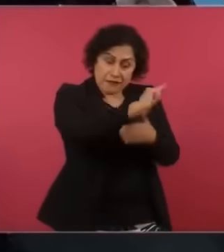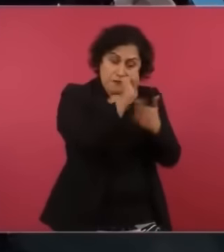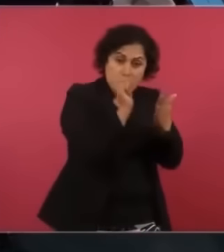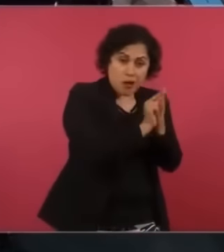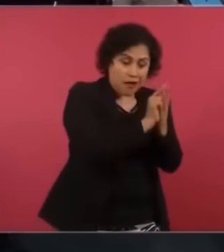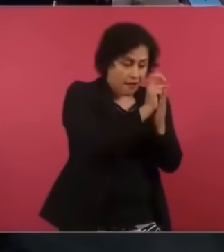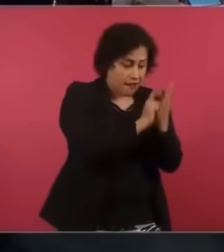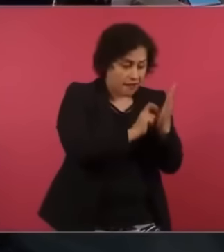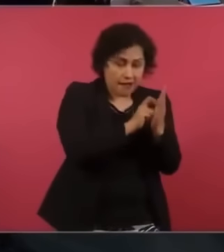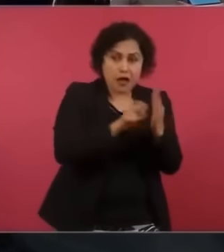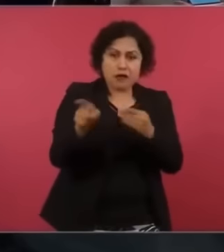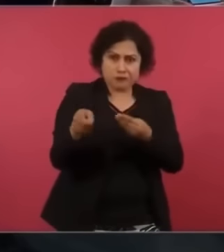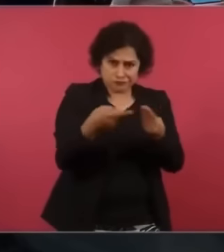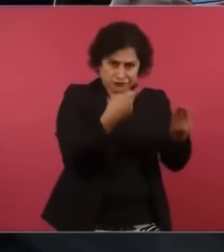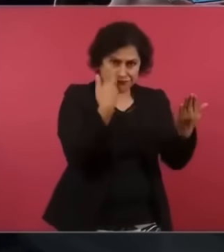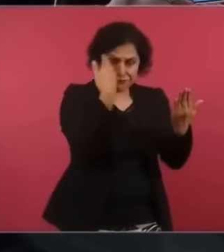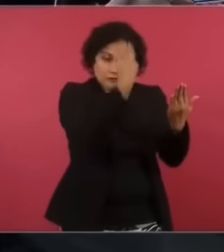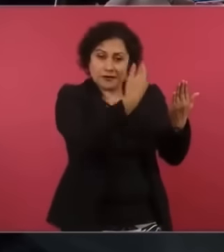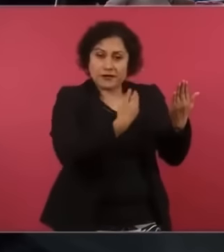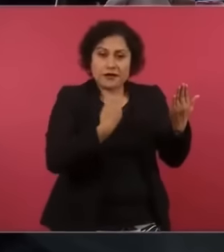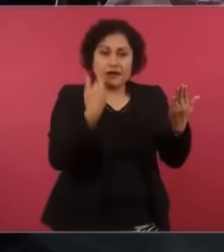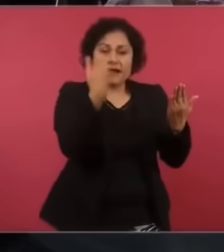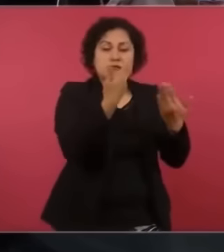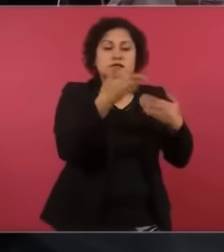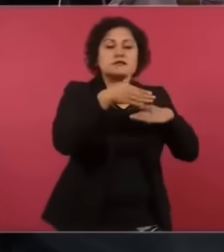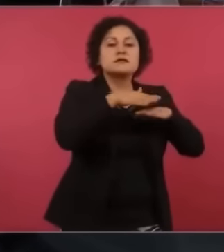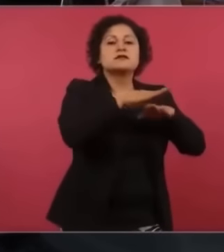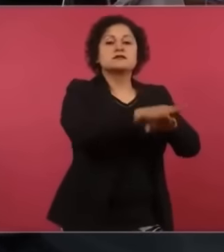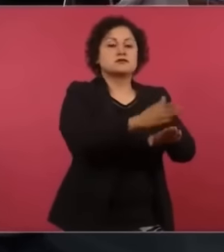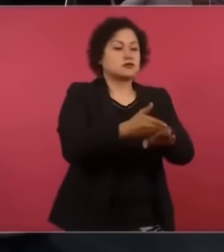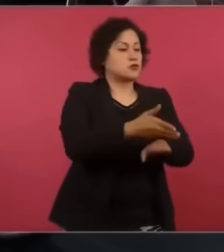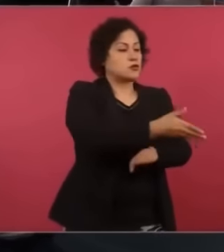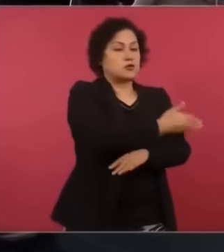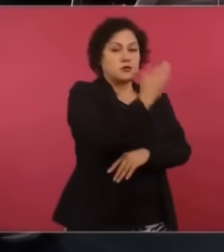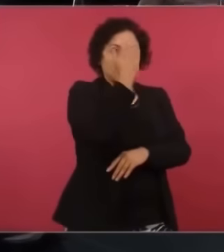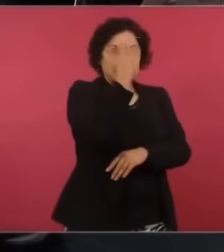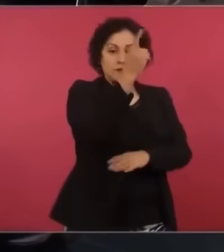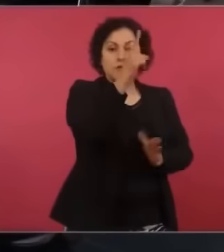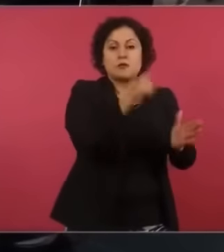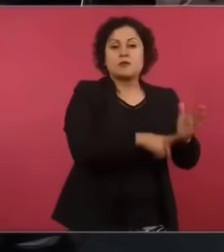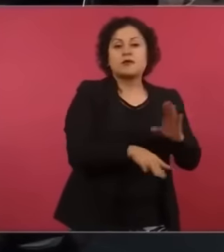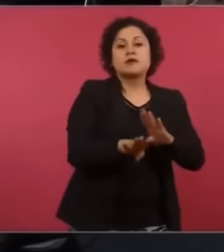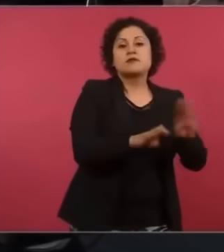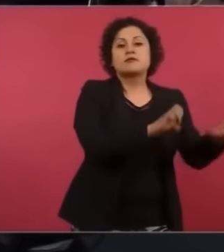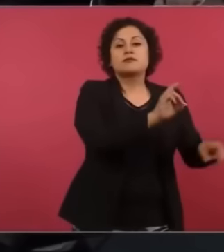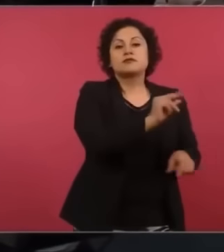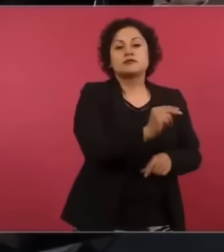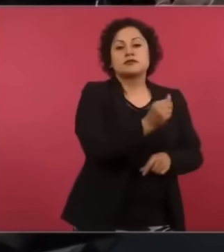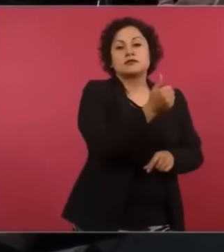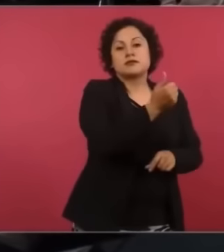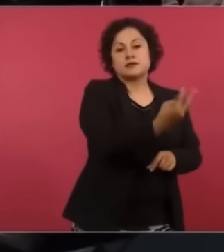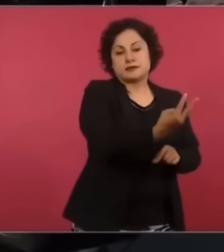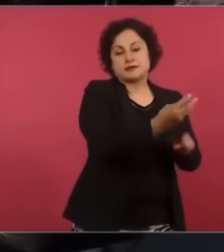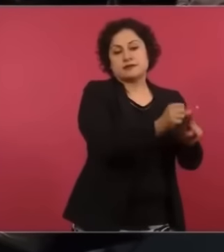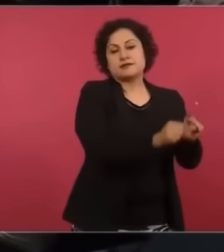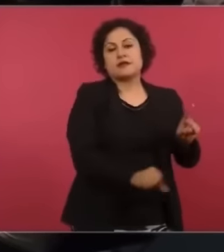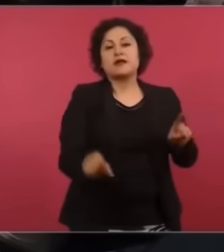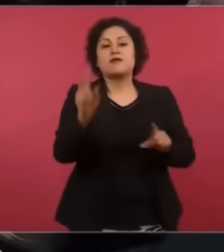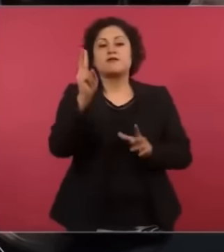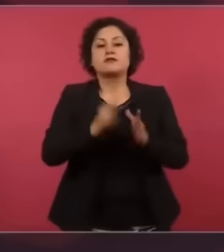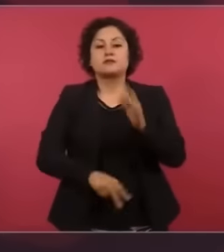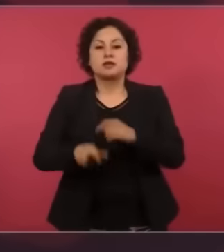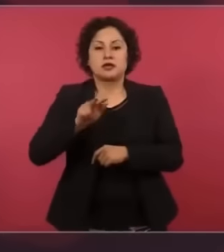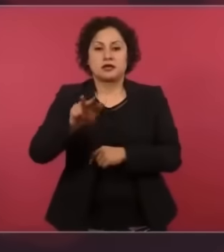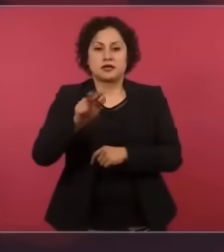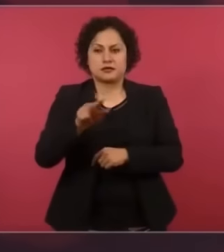que hicieron a la Constitución y a las leyes desde el 83 hasta el 18, a